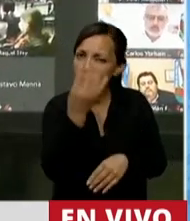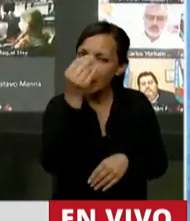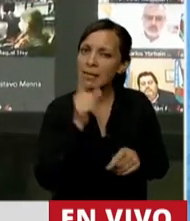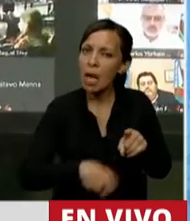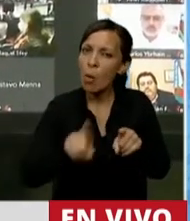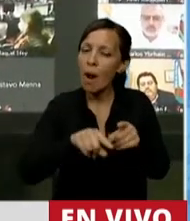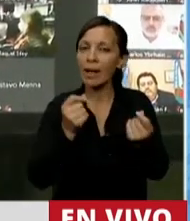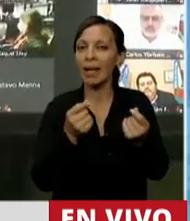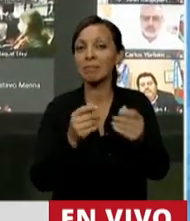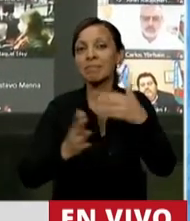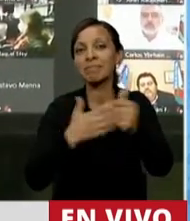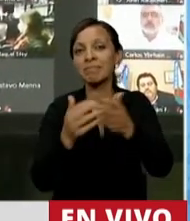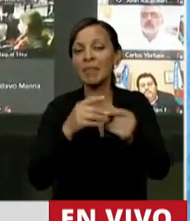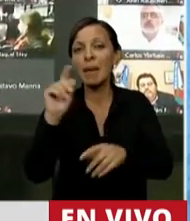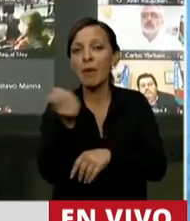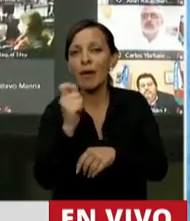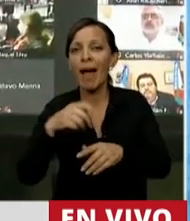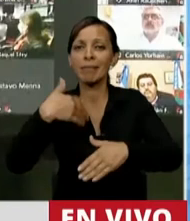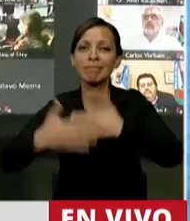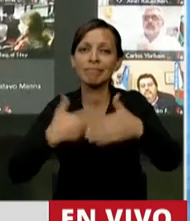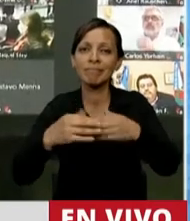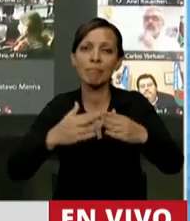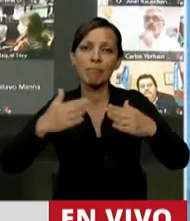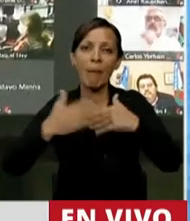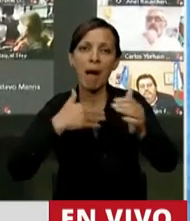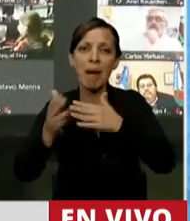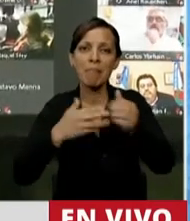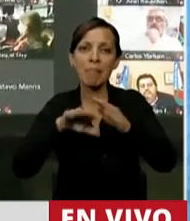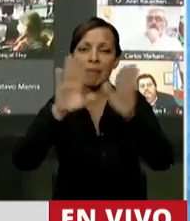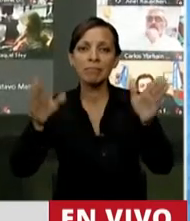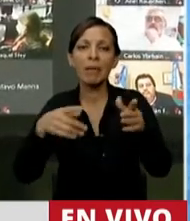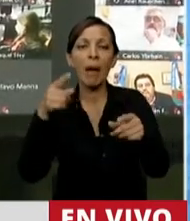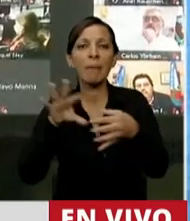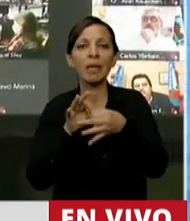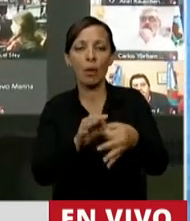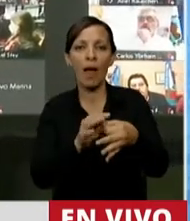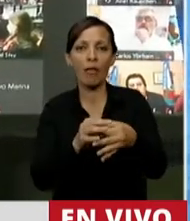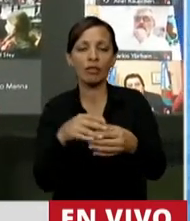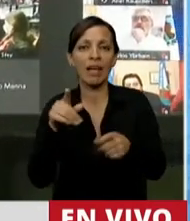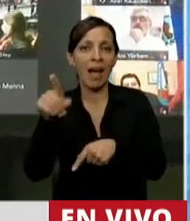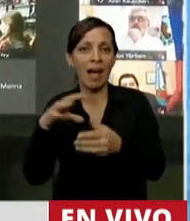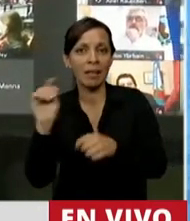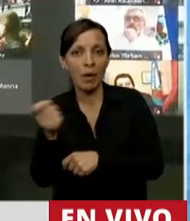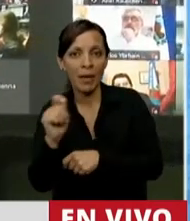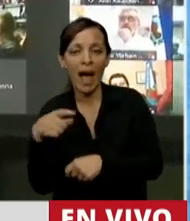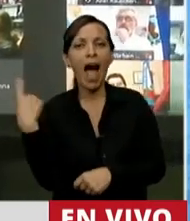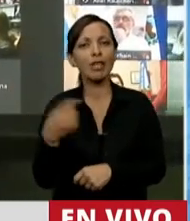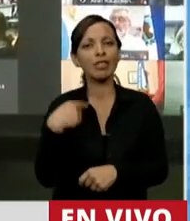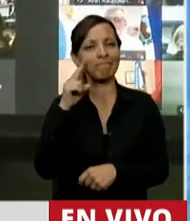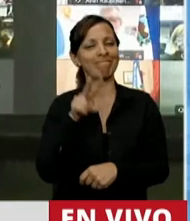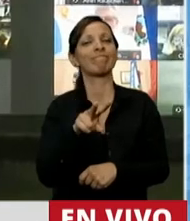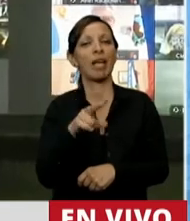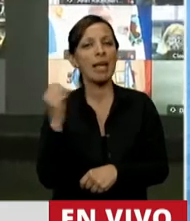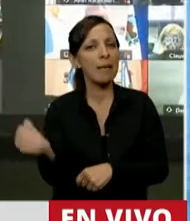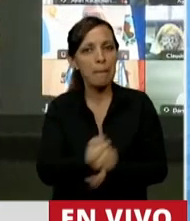emprendimientos inmobiliarios o desarrollos vinculados a la producción intensiva. Entonces, a nosotros nos parece que